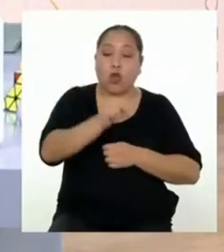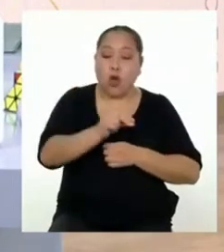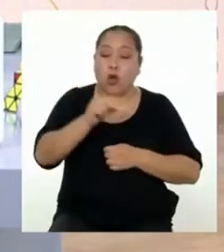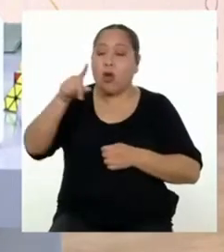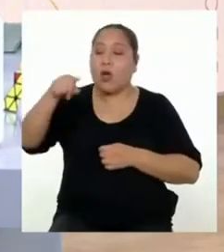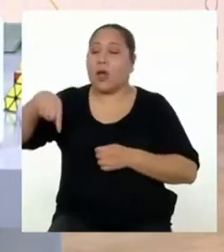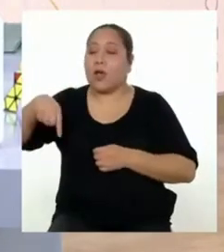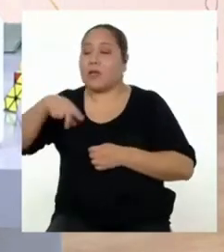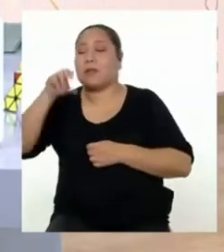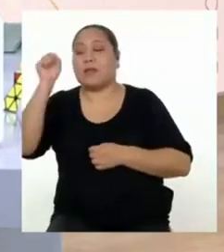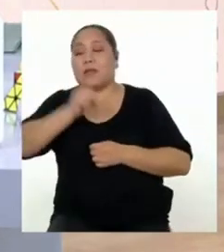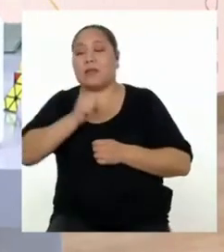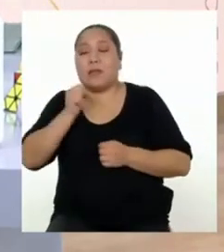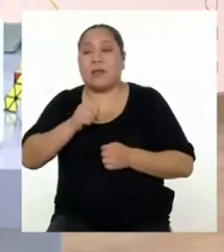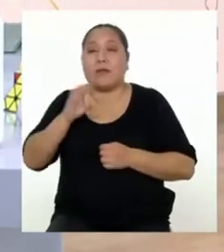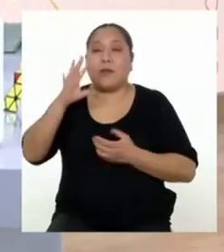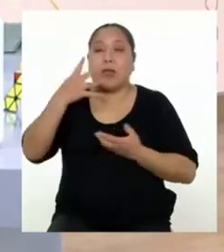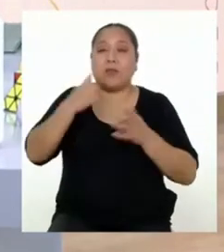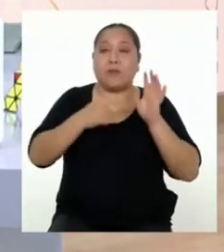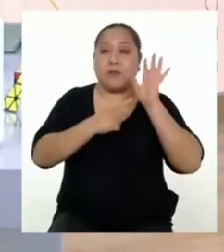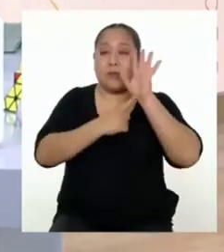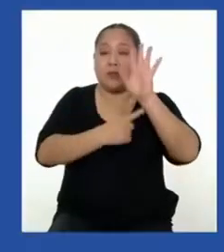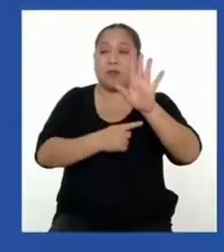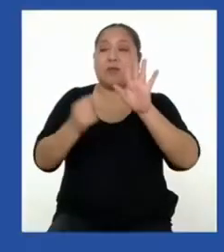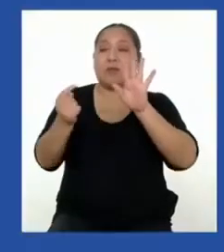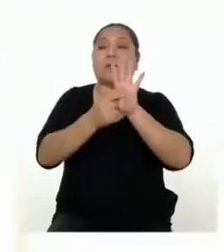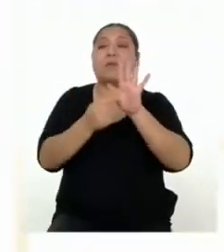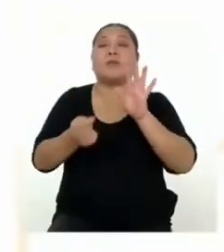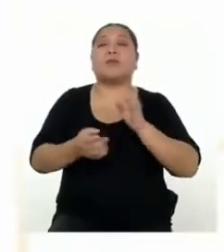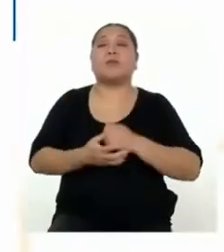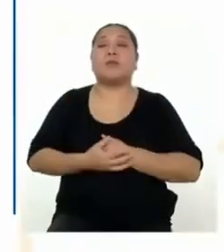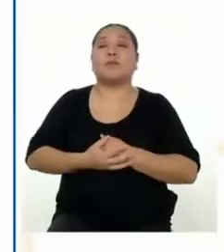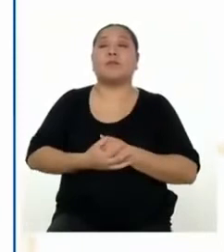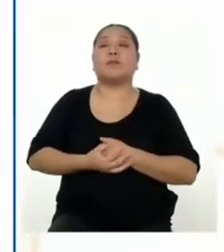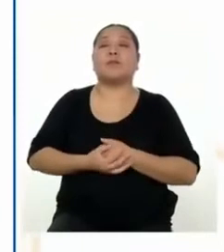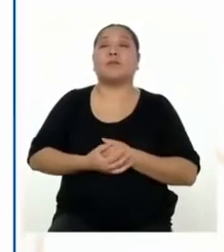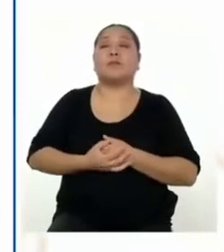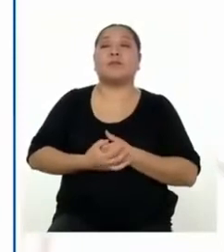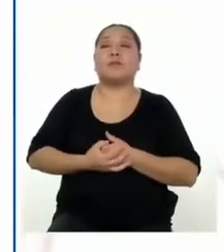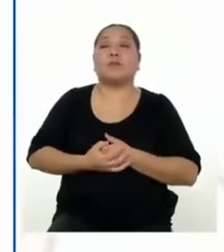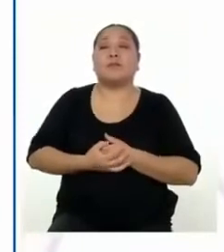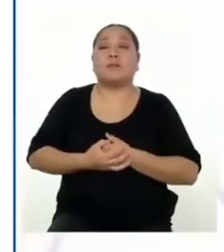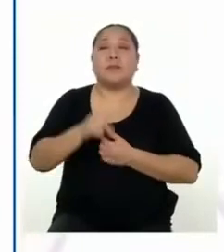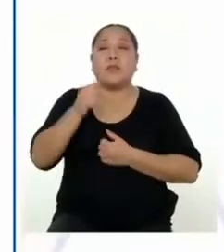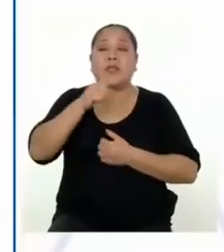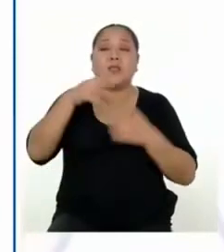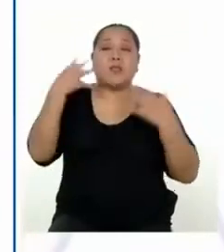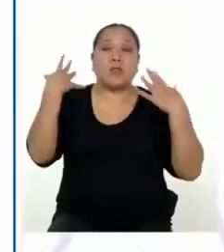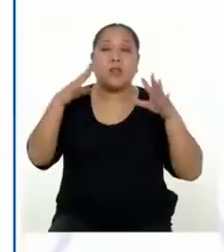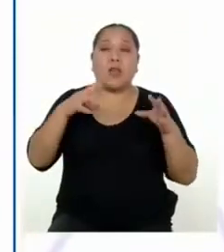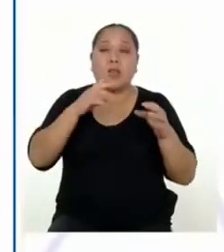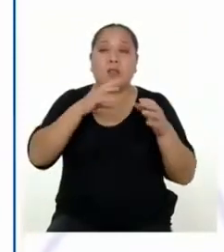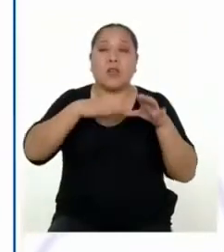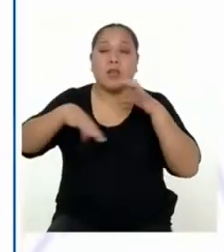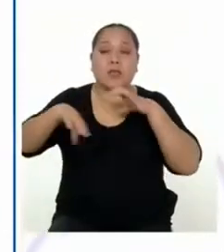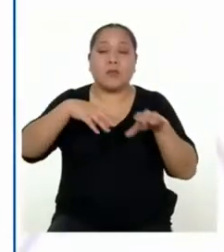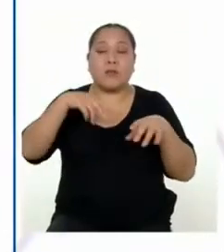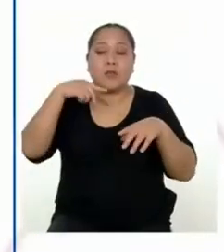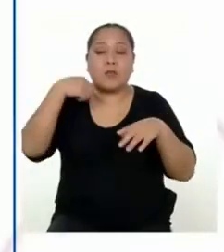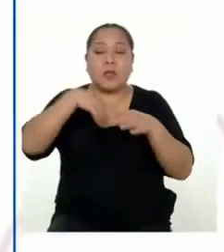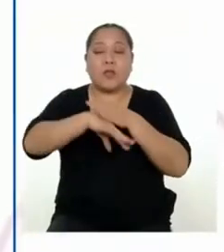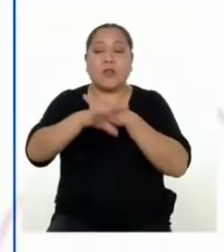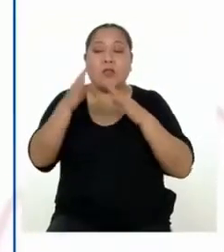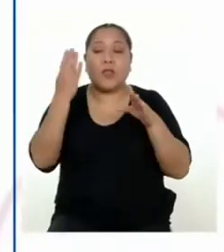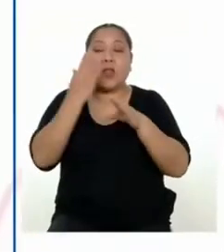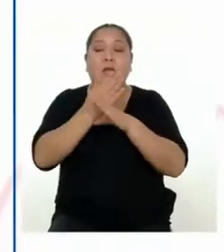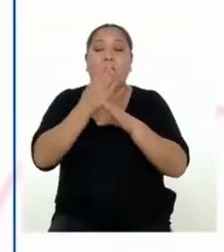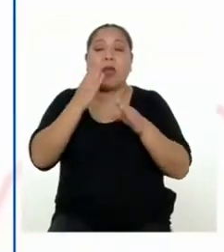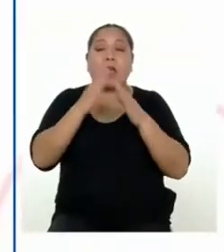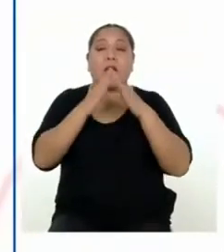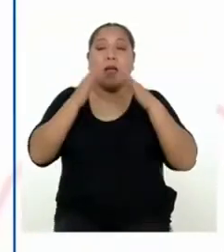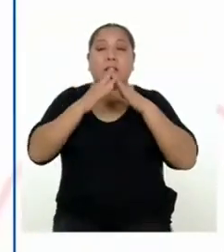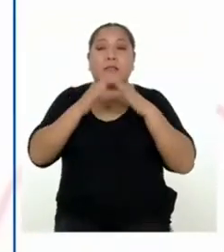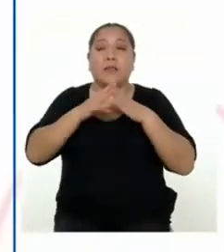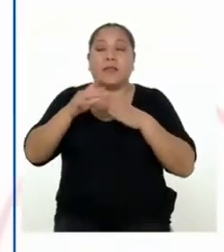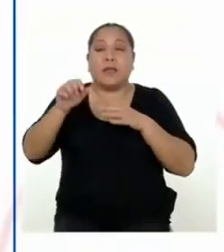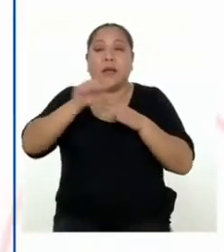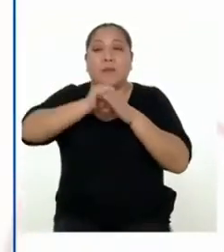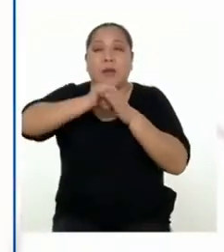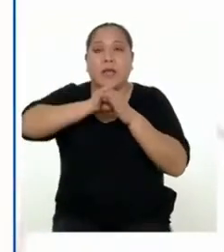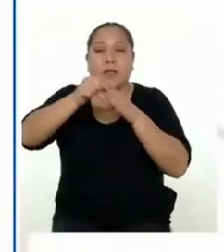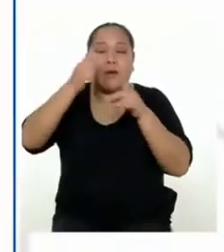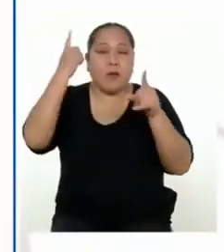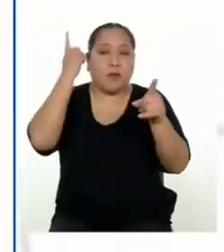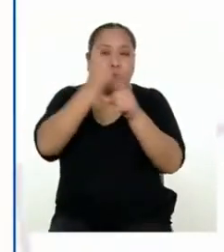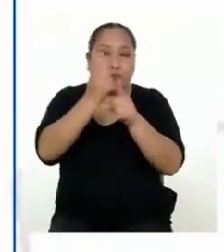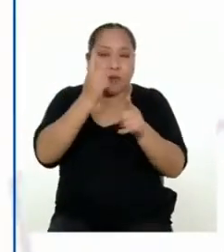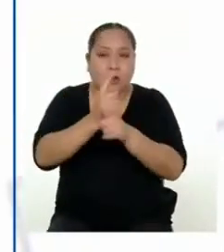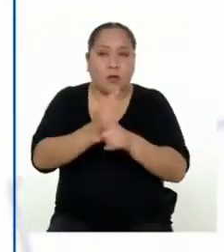ve más o menos así. Espero que esté bien lo que hice. Eso es todo lo que hacemos en casa. En las prácticas adecuadas